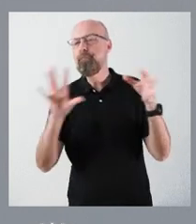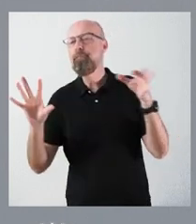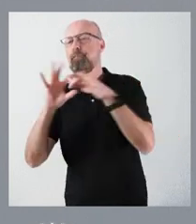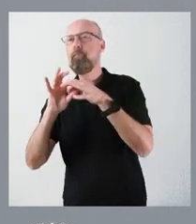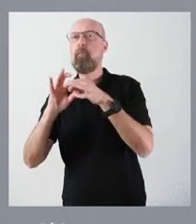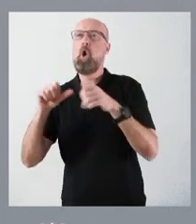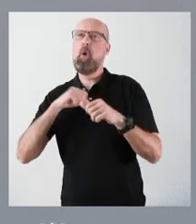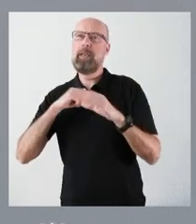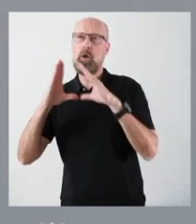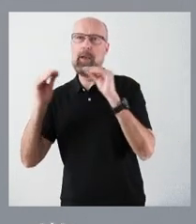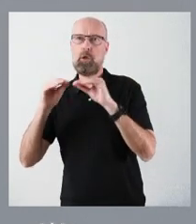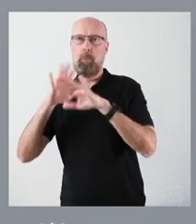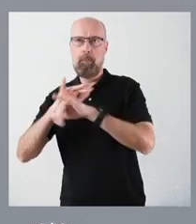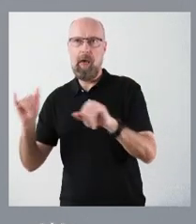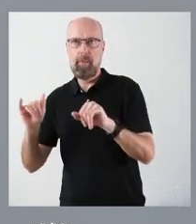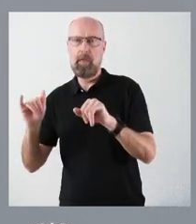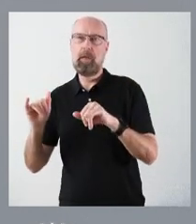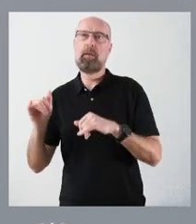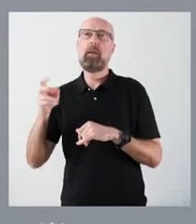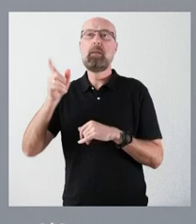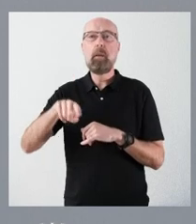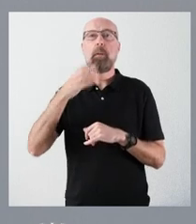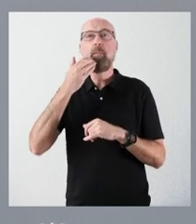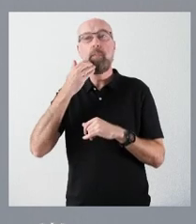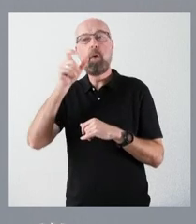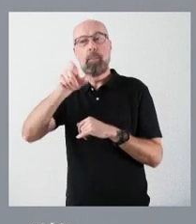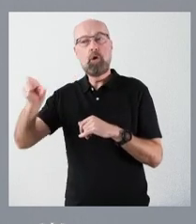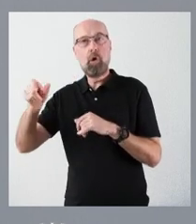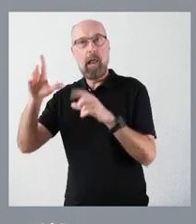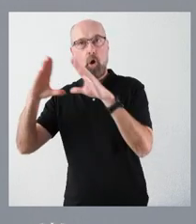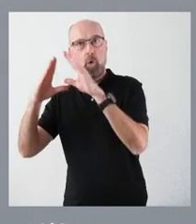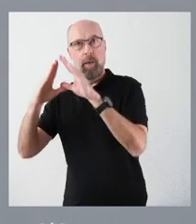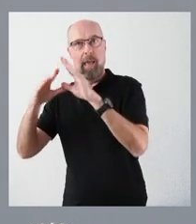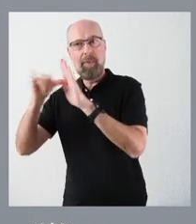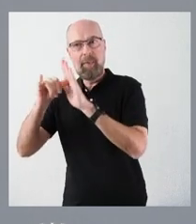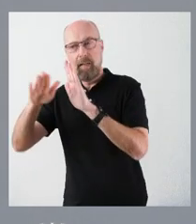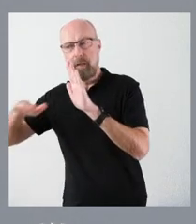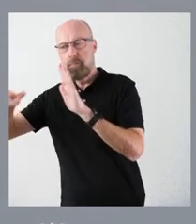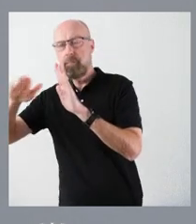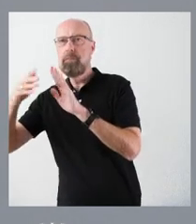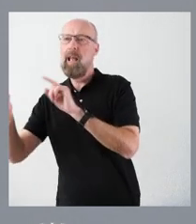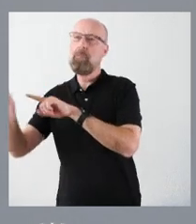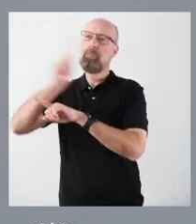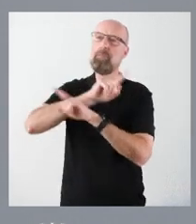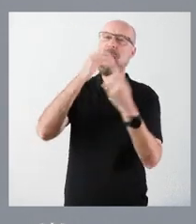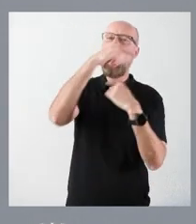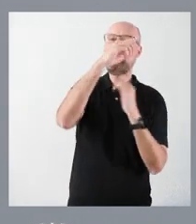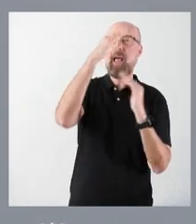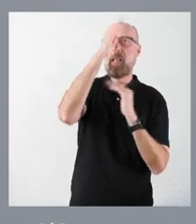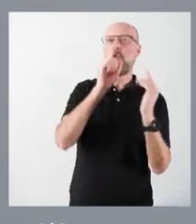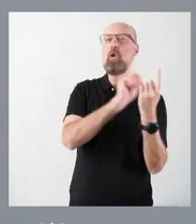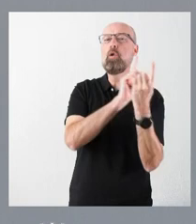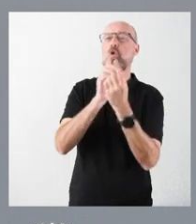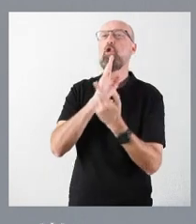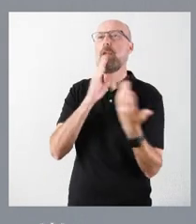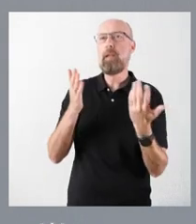Y, a la inversa, también se regula respecto de las personas de la Comunidad de Madrid y, por tanto, el detalle es mucho mayor. Nosotros hemos pensado siempre, y lo reiteramos aquí y